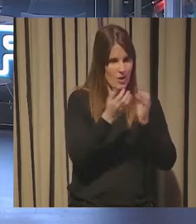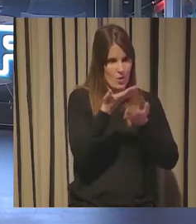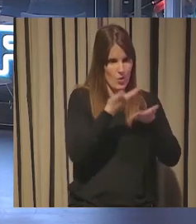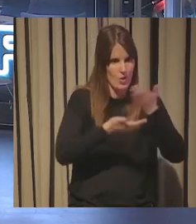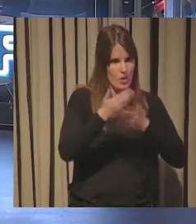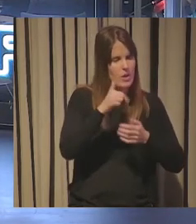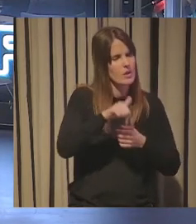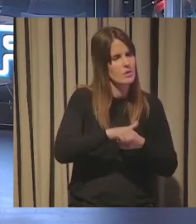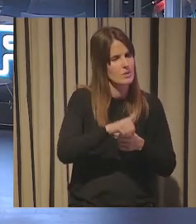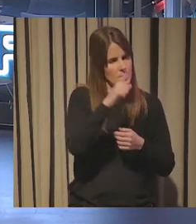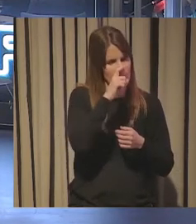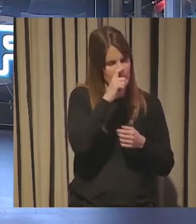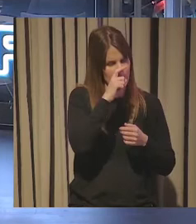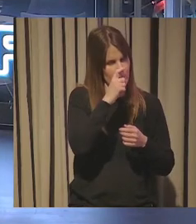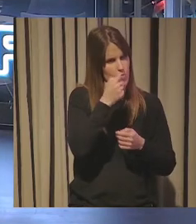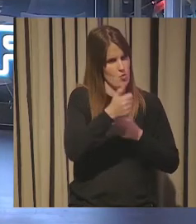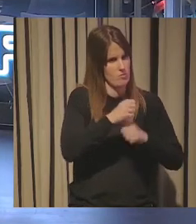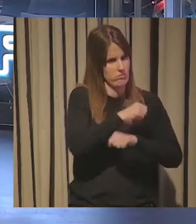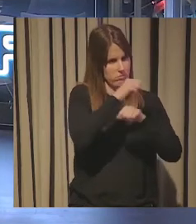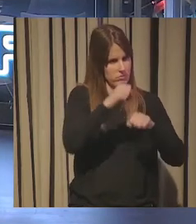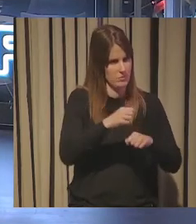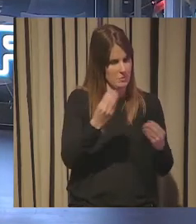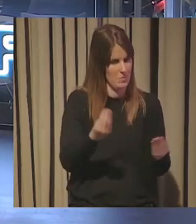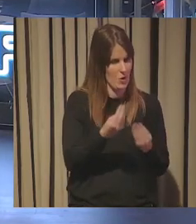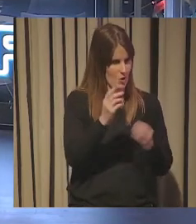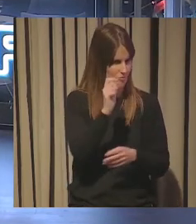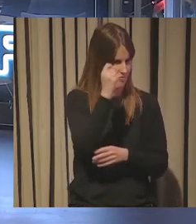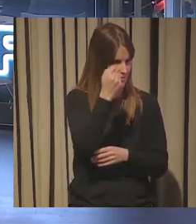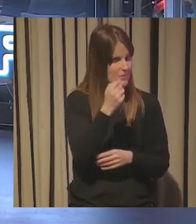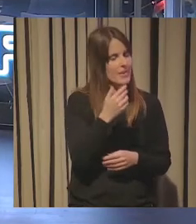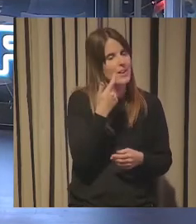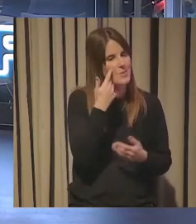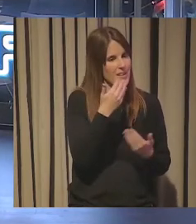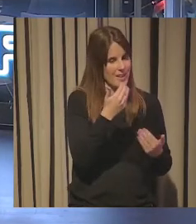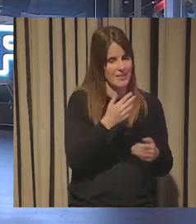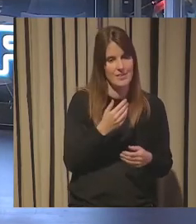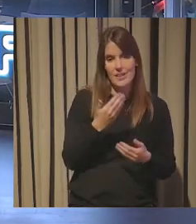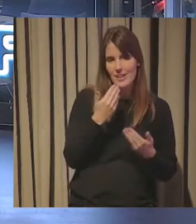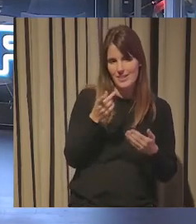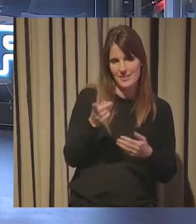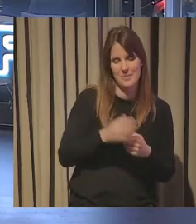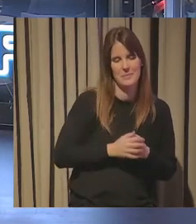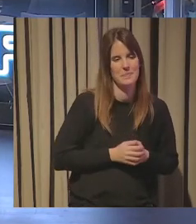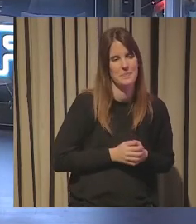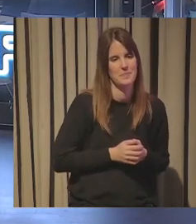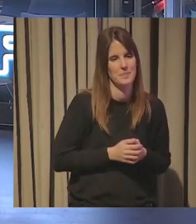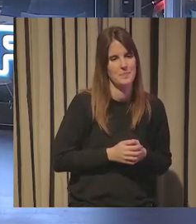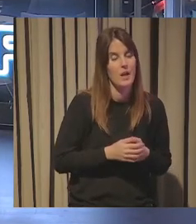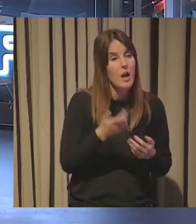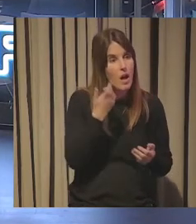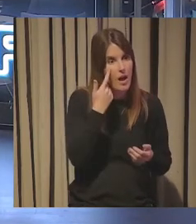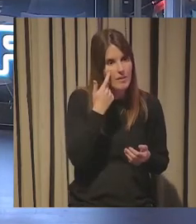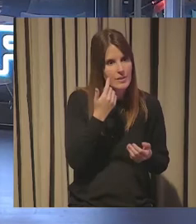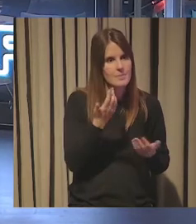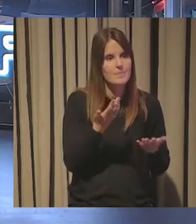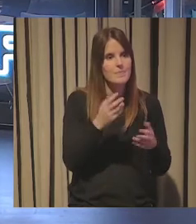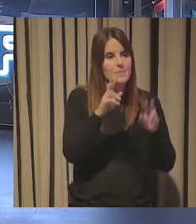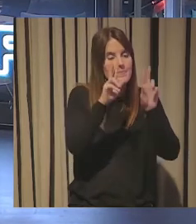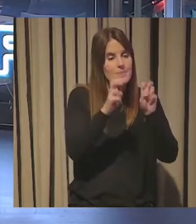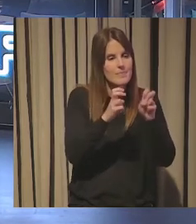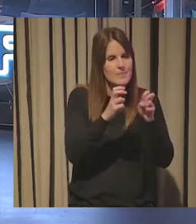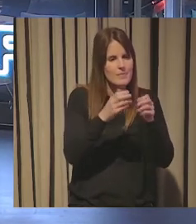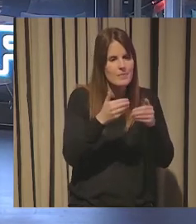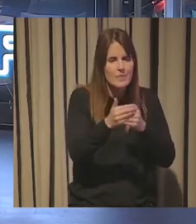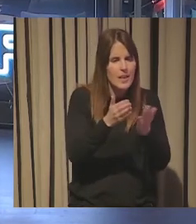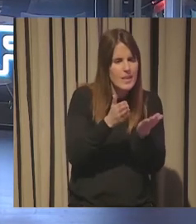que creo que este año todavía más. Desde luego. Así que muchas gracias. A vosotros. Y bueno, vamos a ver lo que nos compete, que es ese papel de las